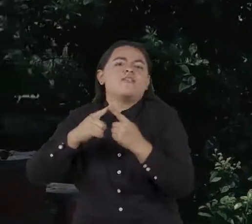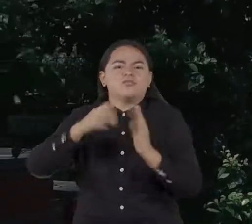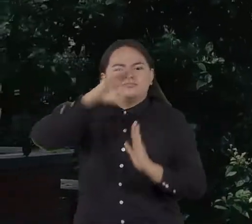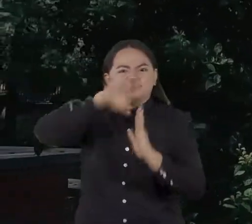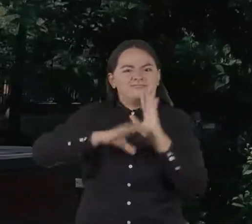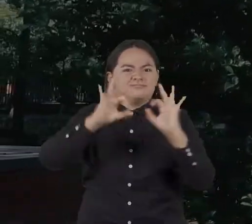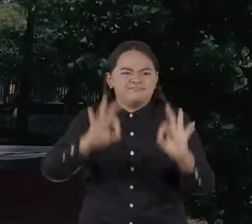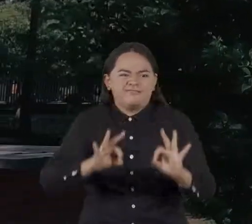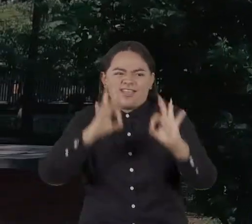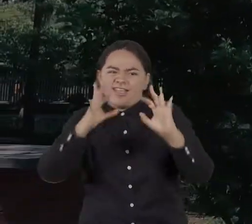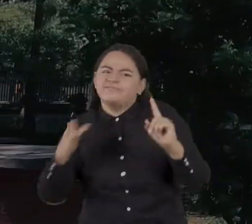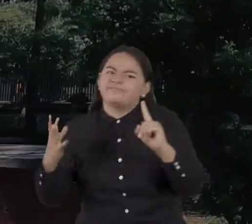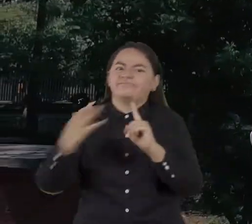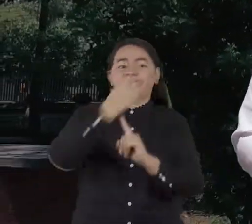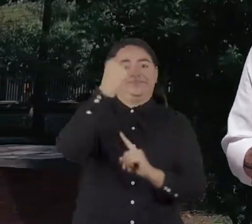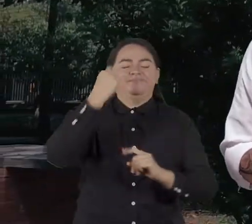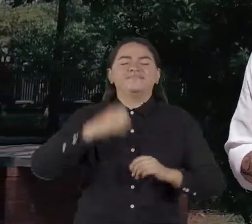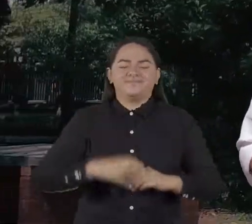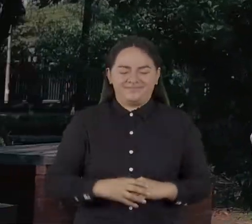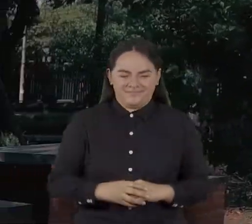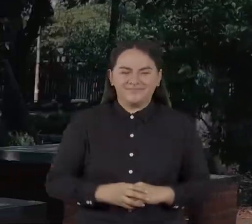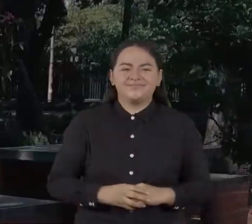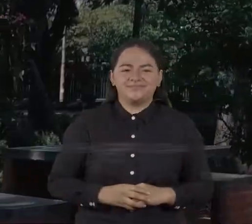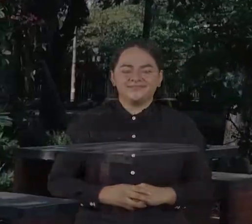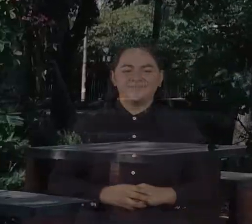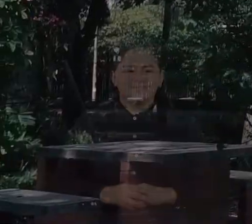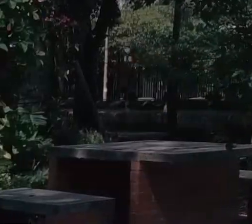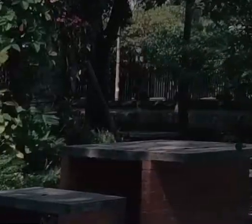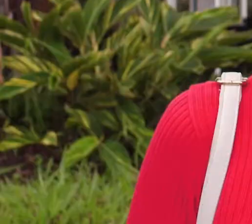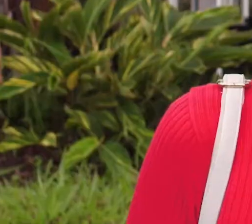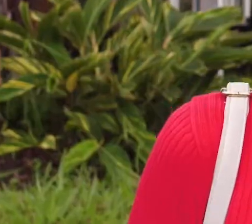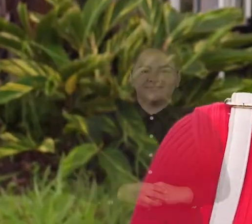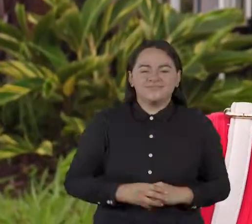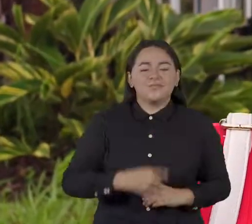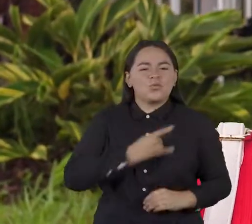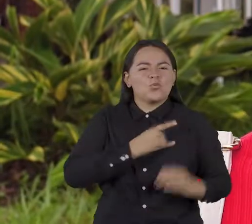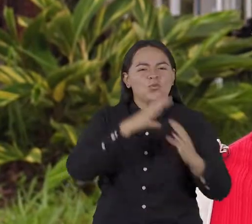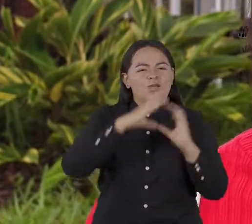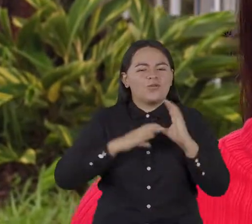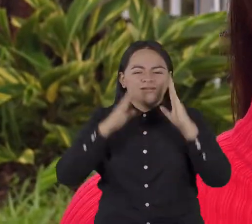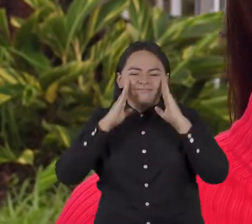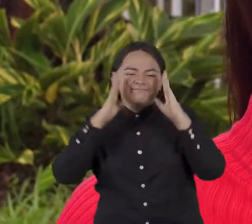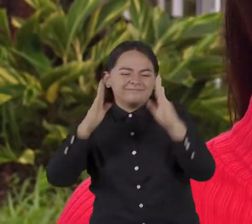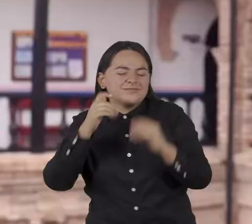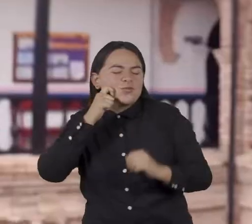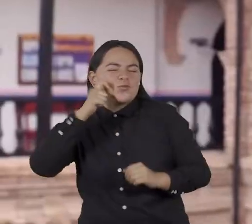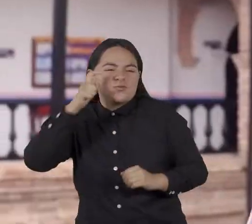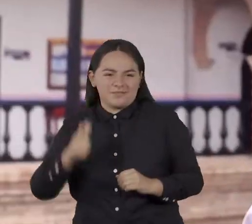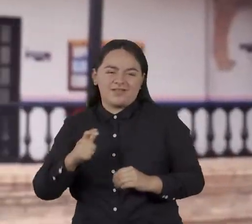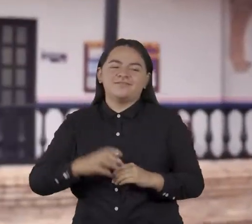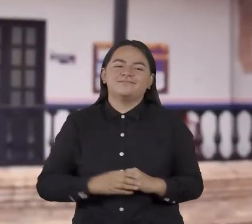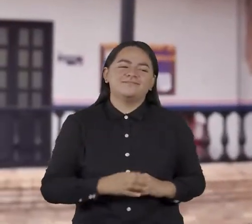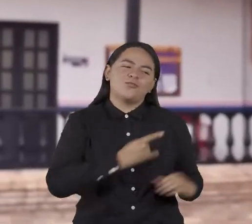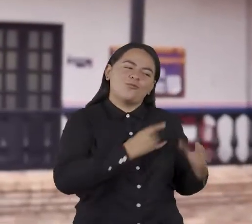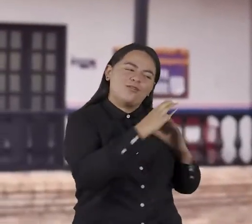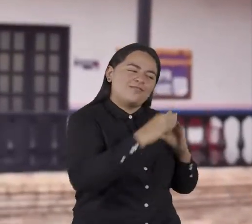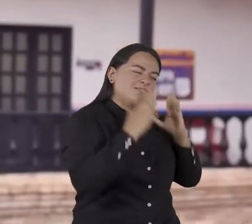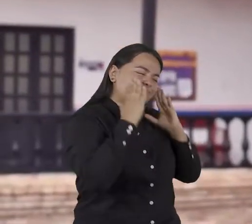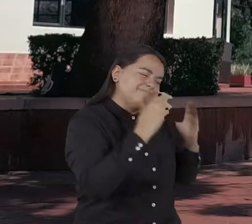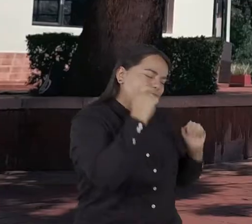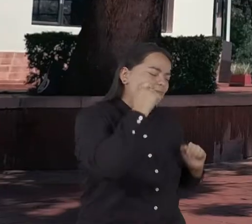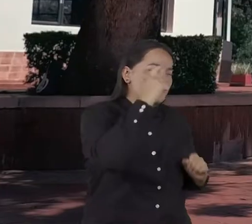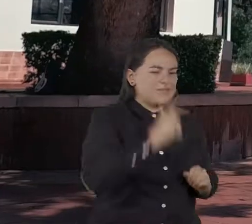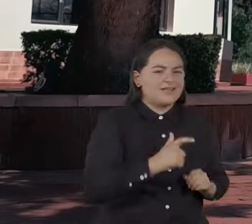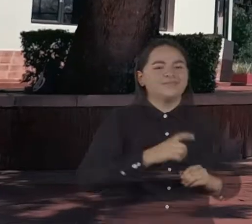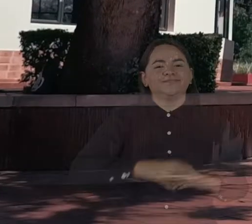institucional de los últimos años, asumiendo los retos que el siglo XXI nos impone. Con rostro humano. Con rostro